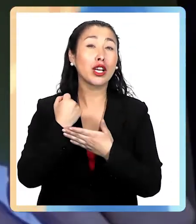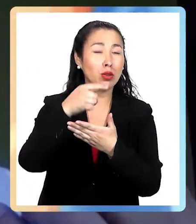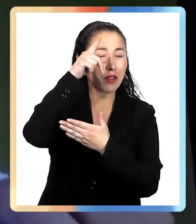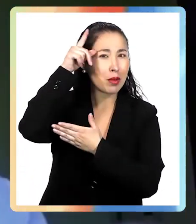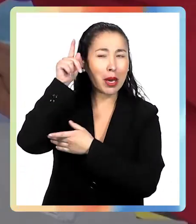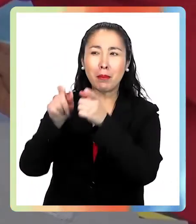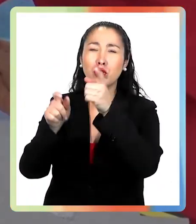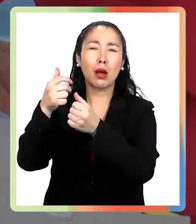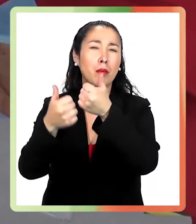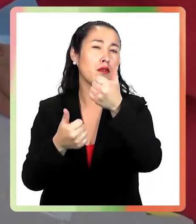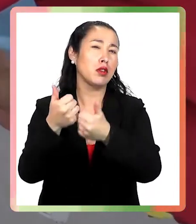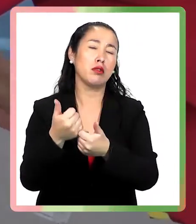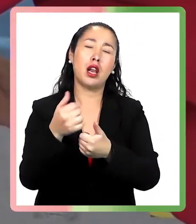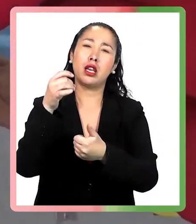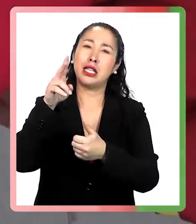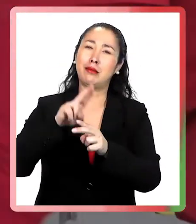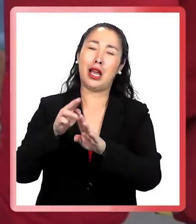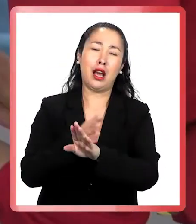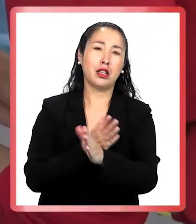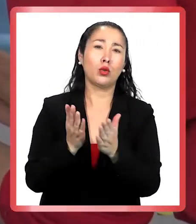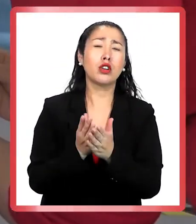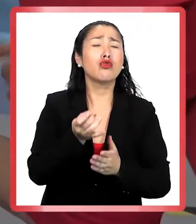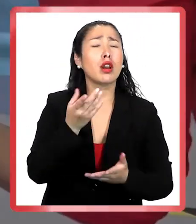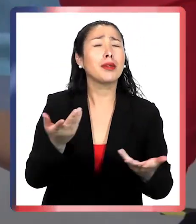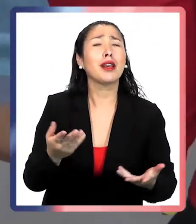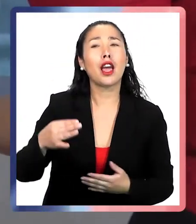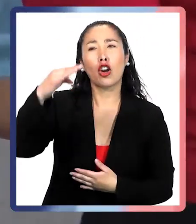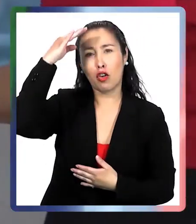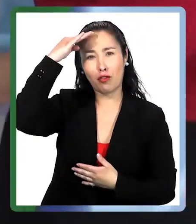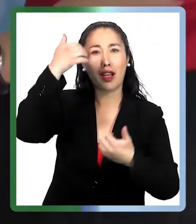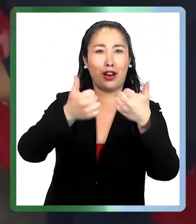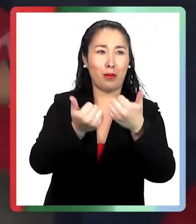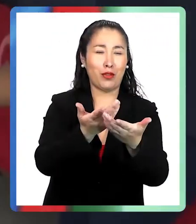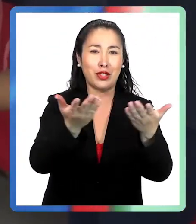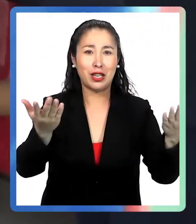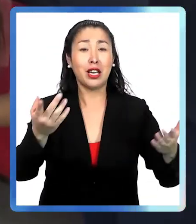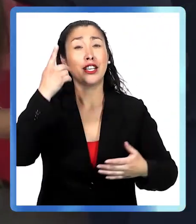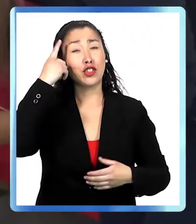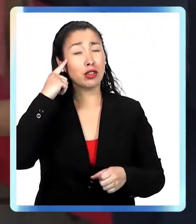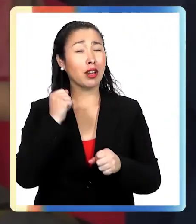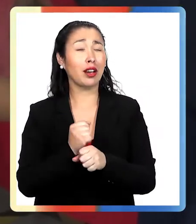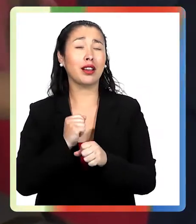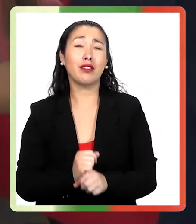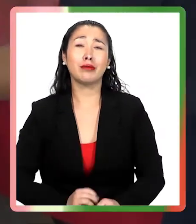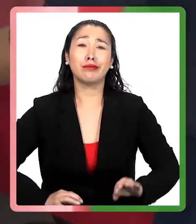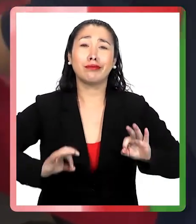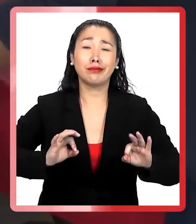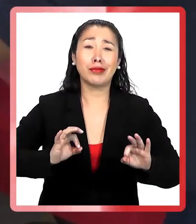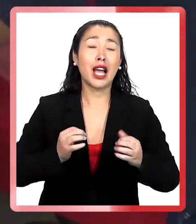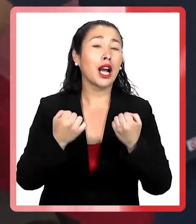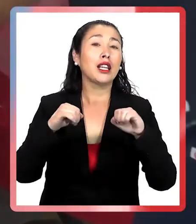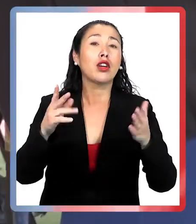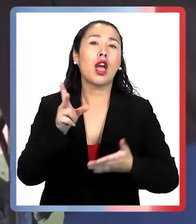gente muy preparada. Raúl, yo creo que hay que puro tener confianza en nuestros técnicos, yo creo que lo estaban, lo hicieron increíble, se ganaron un